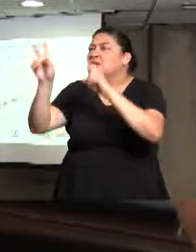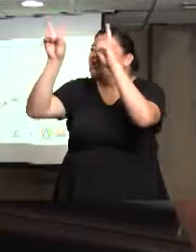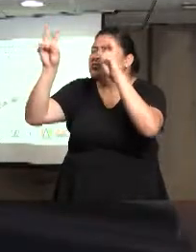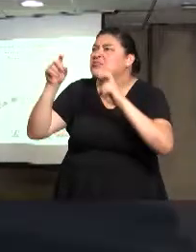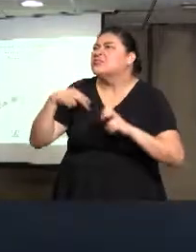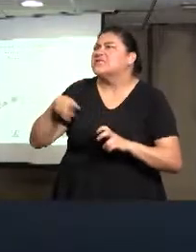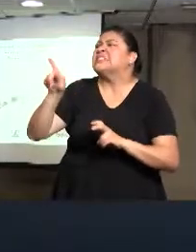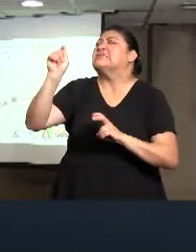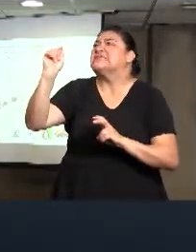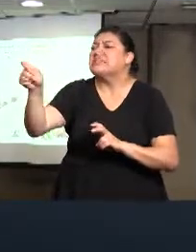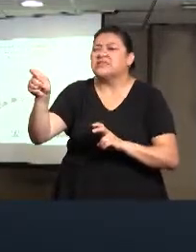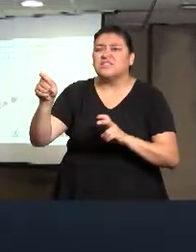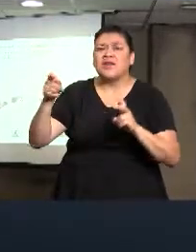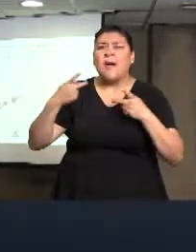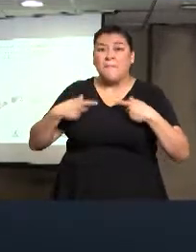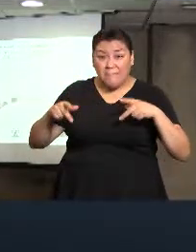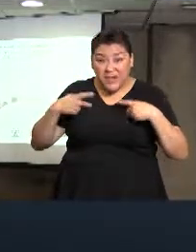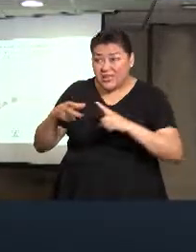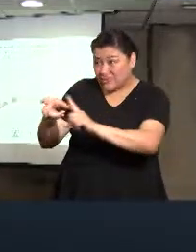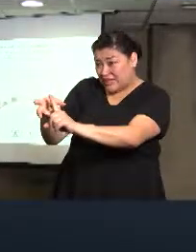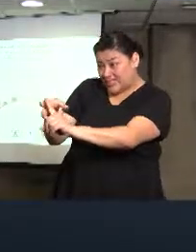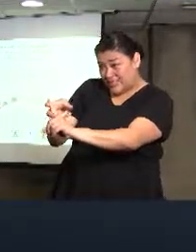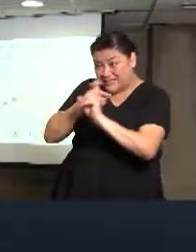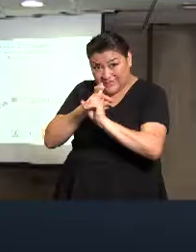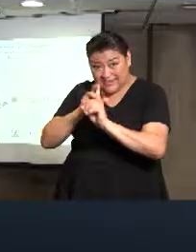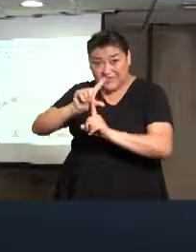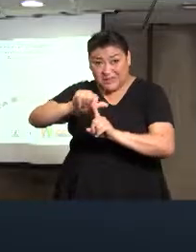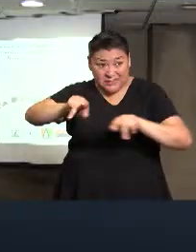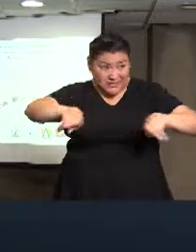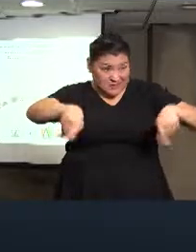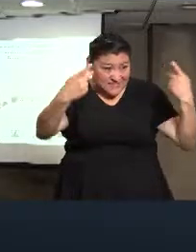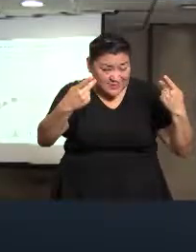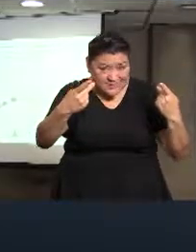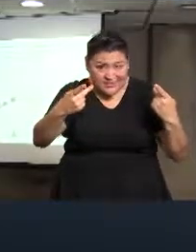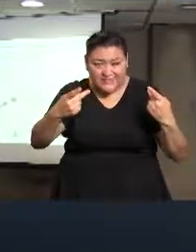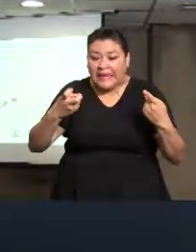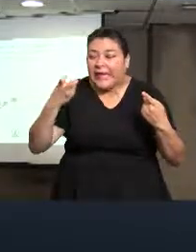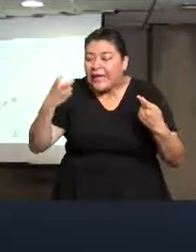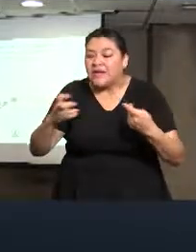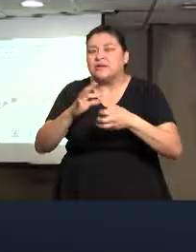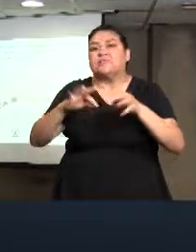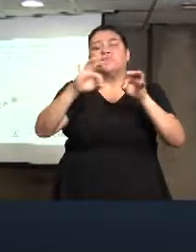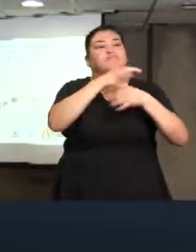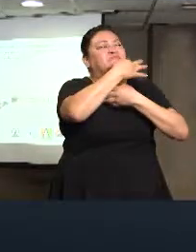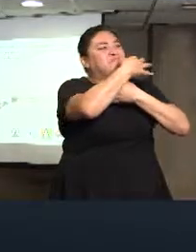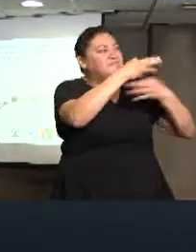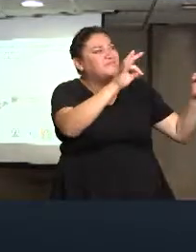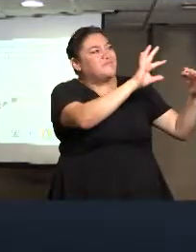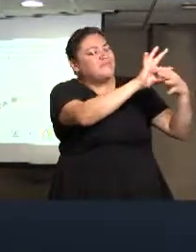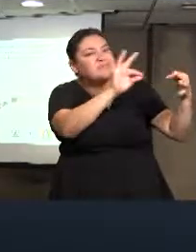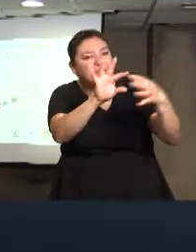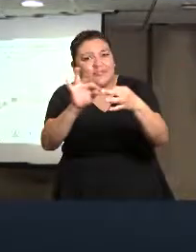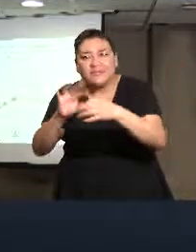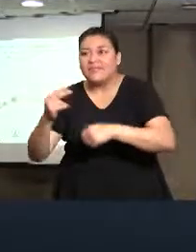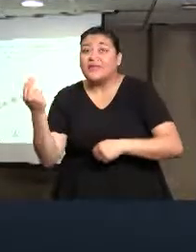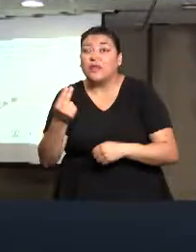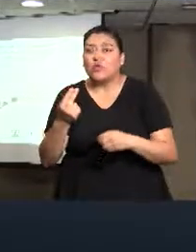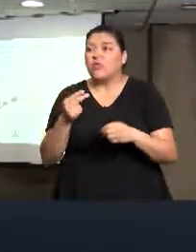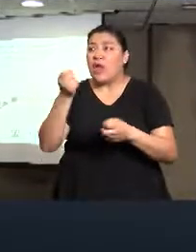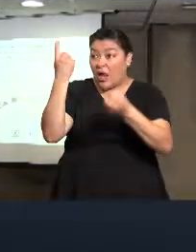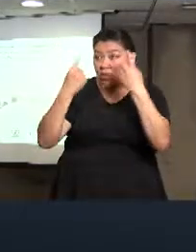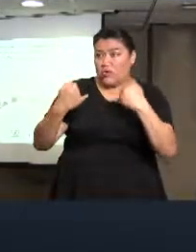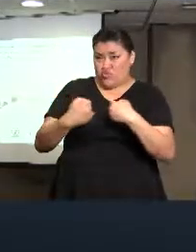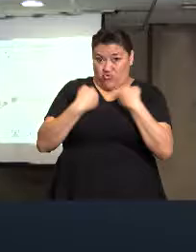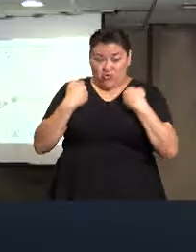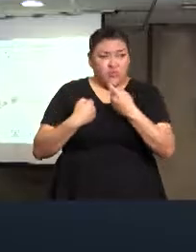acerca de trata y todos aquellos jóvenes y personas que están de verdad apasionados por este tema